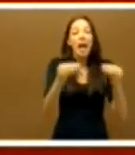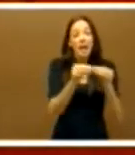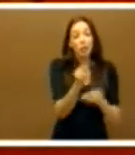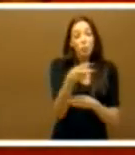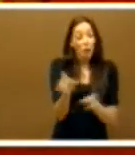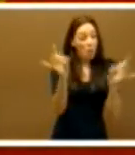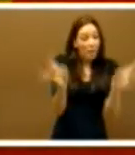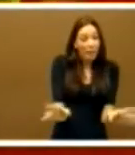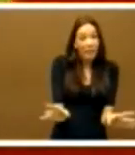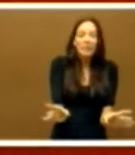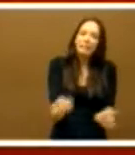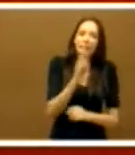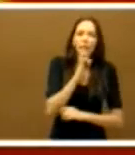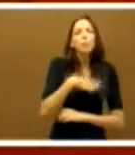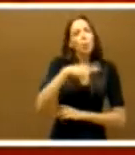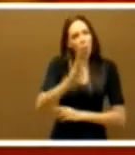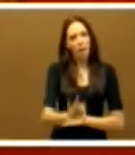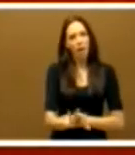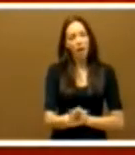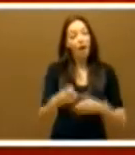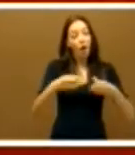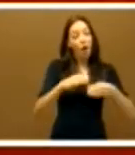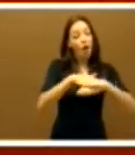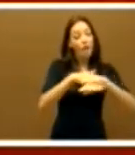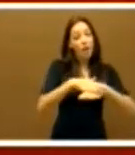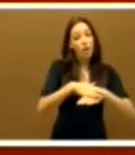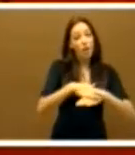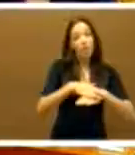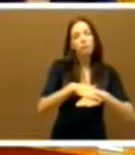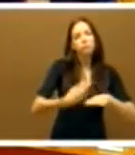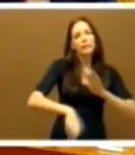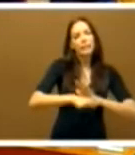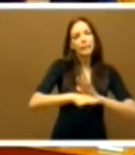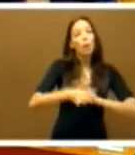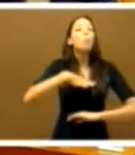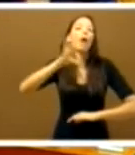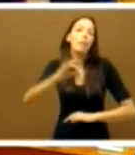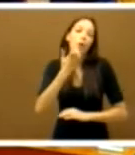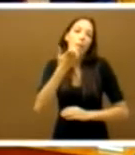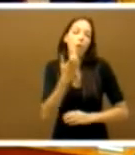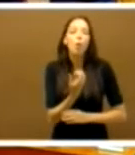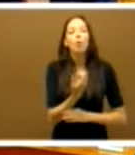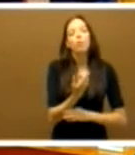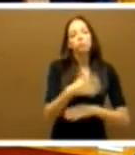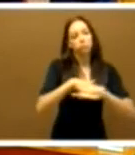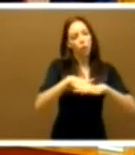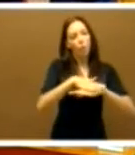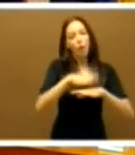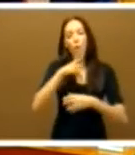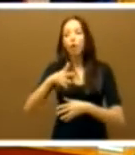ocurrir que el partido que estaba gobernando continúe gobernando, porque los ciudadanos le han aprobado en ese examen.